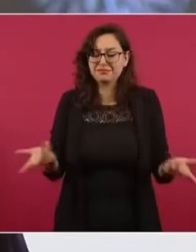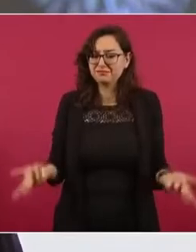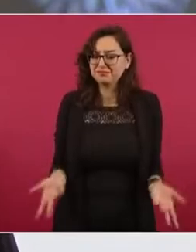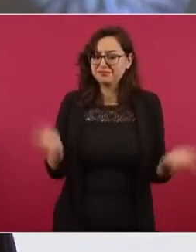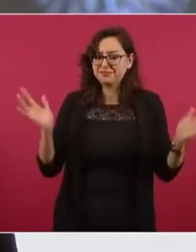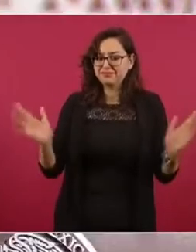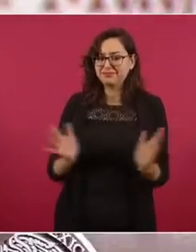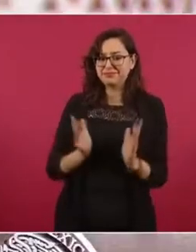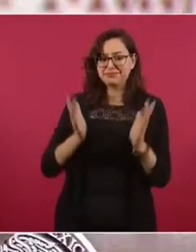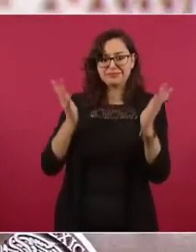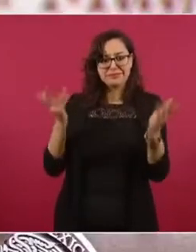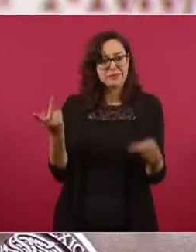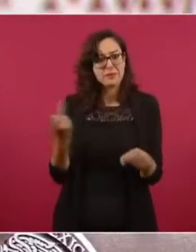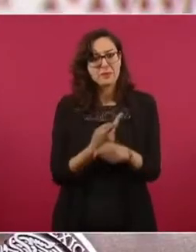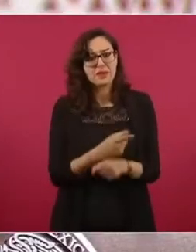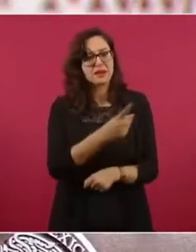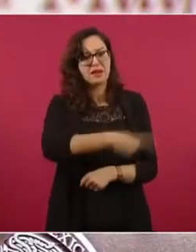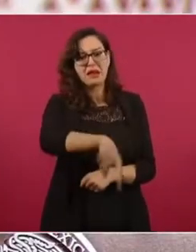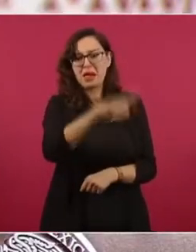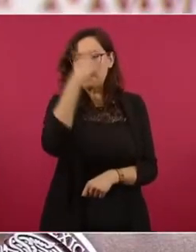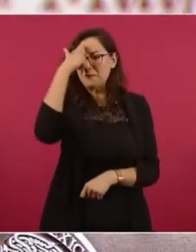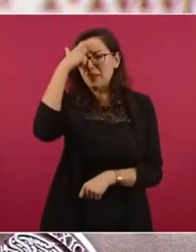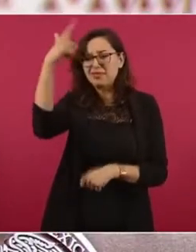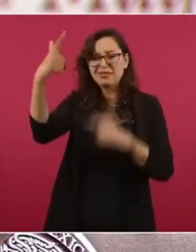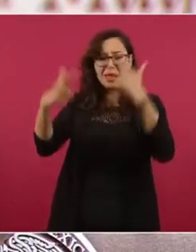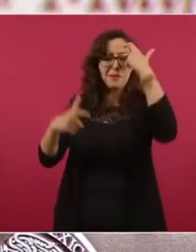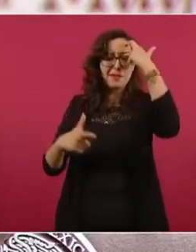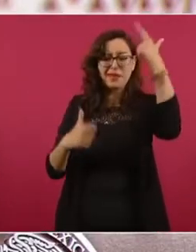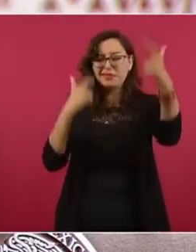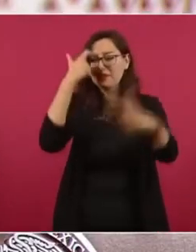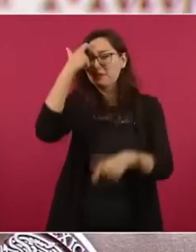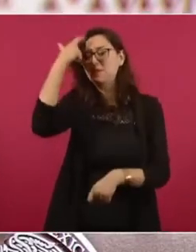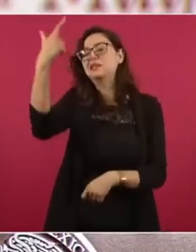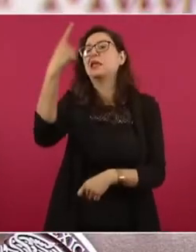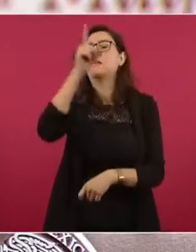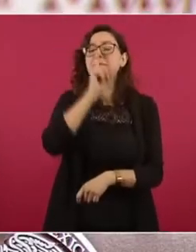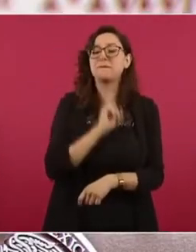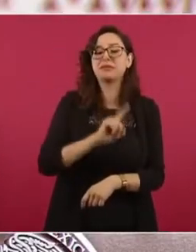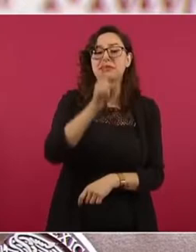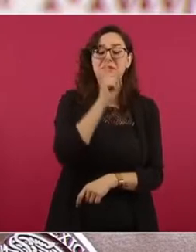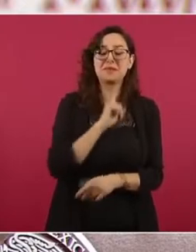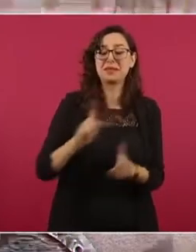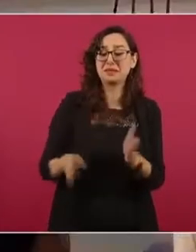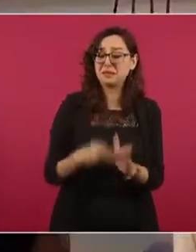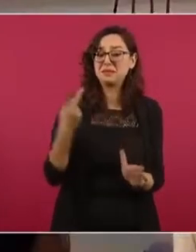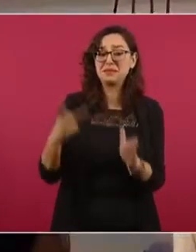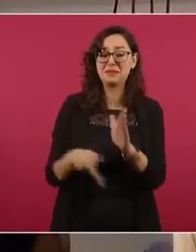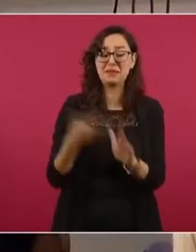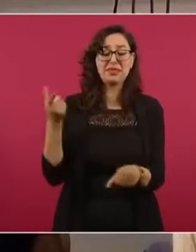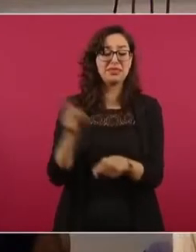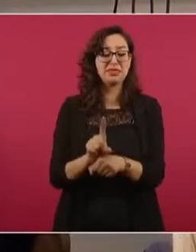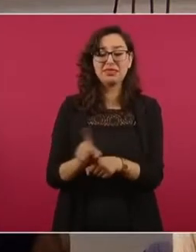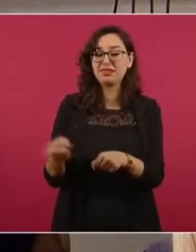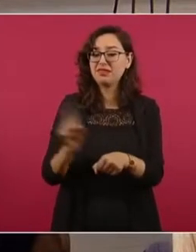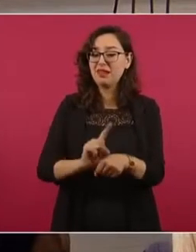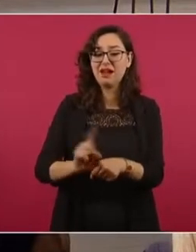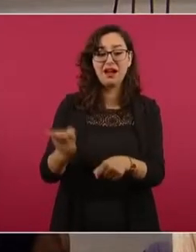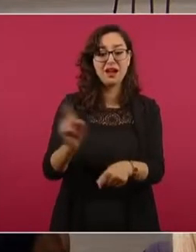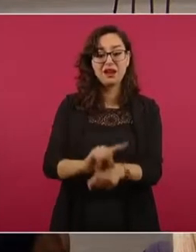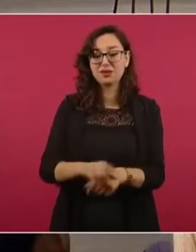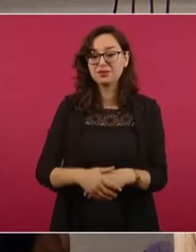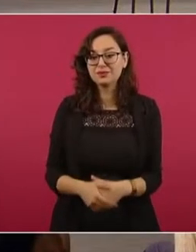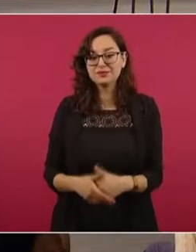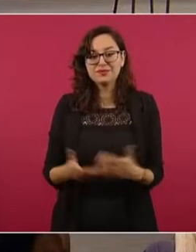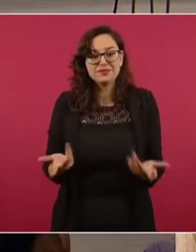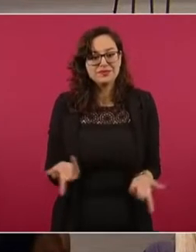un día en que la oposición no invente mentiras alrededor de los proyectos que emprende el presidente López Obrador. Recordemos que los